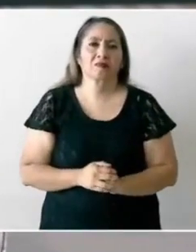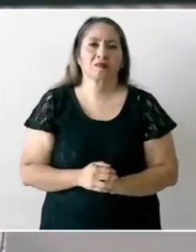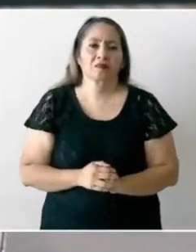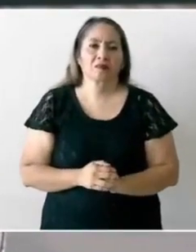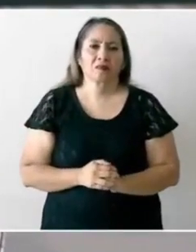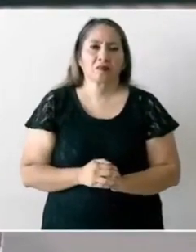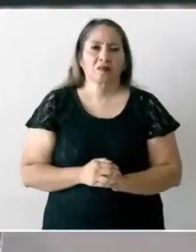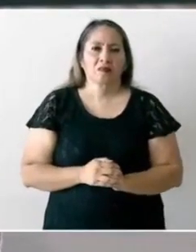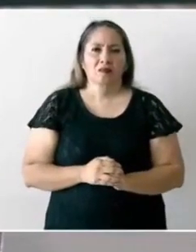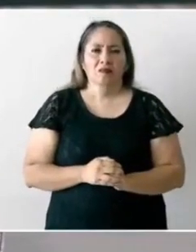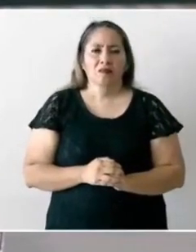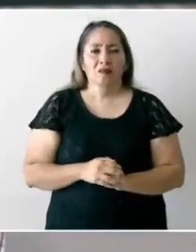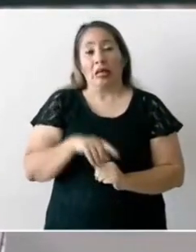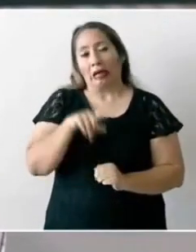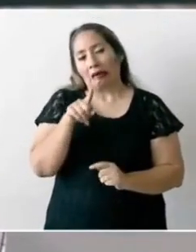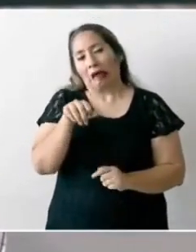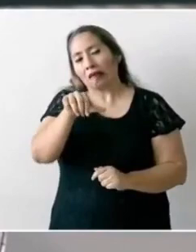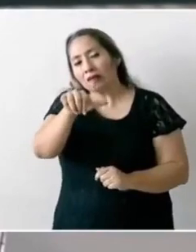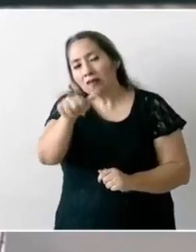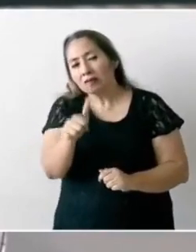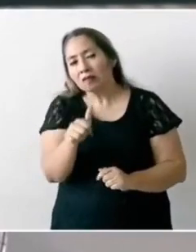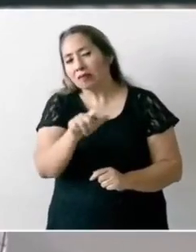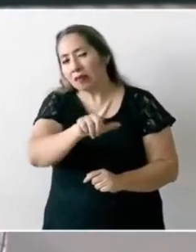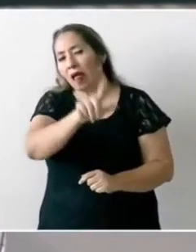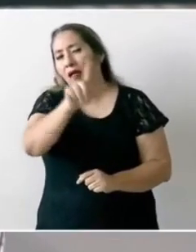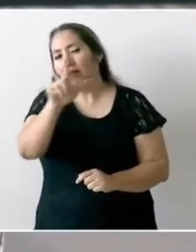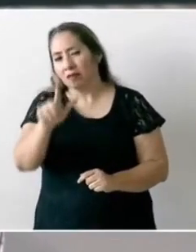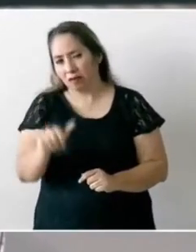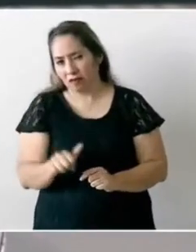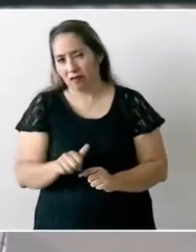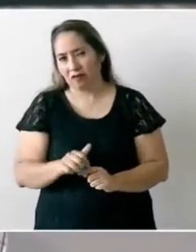en algo que